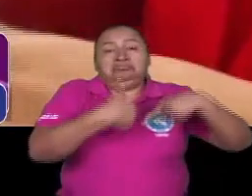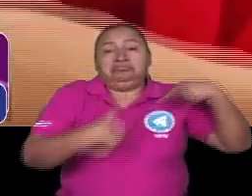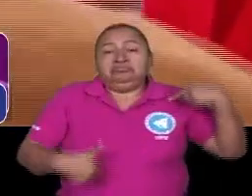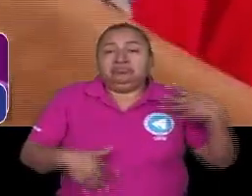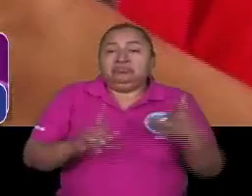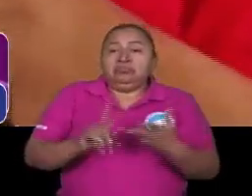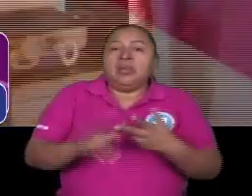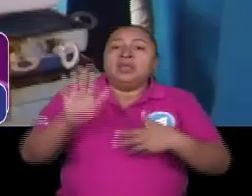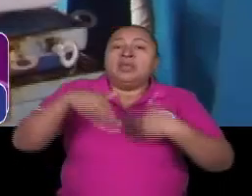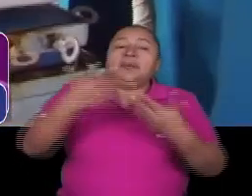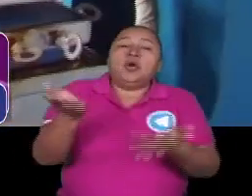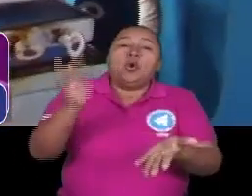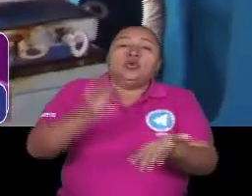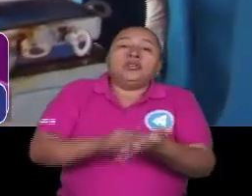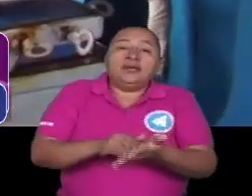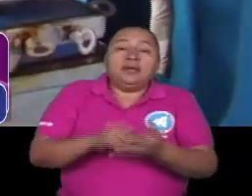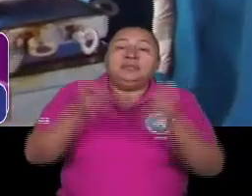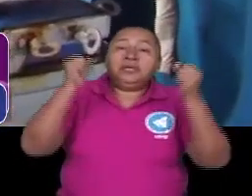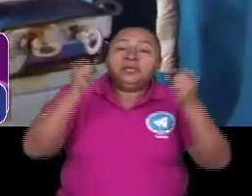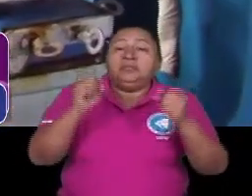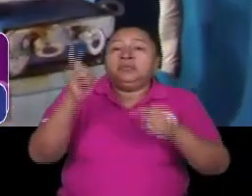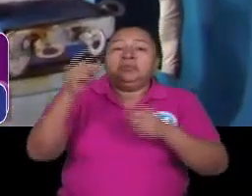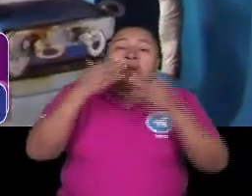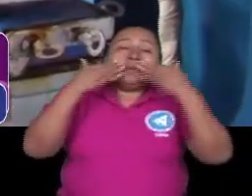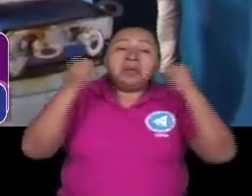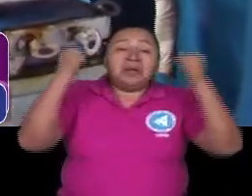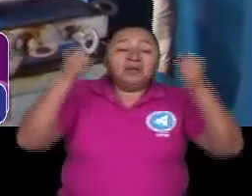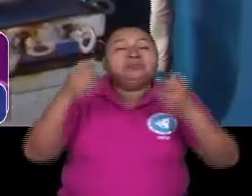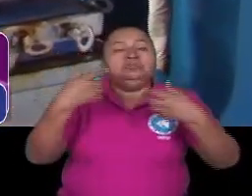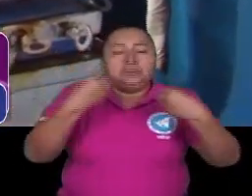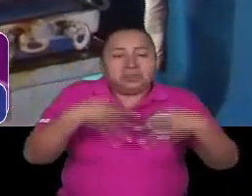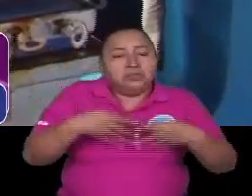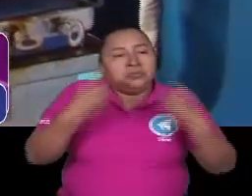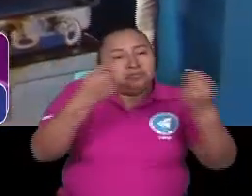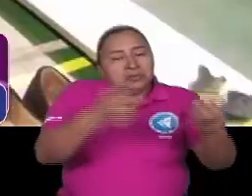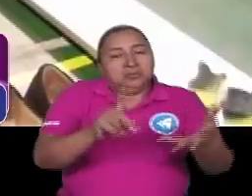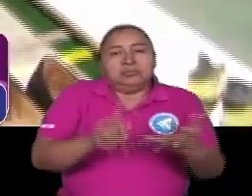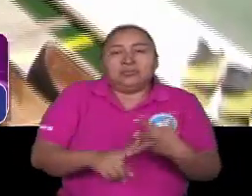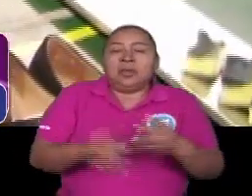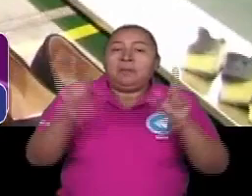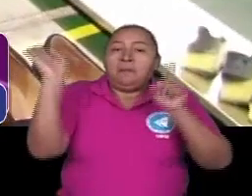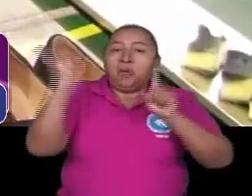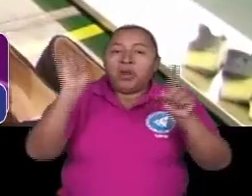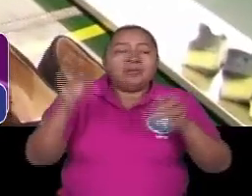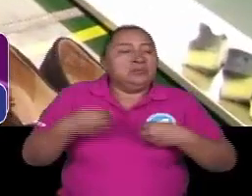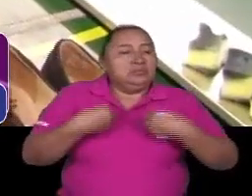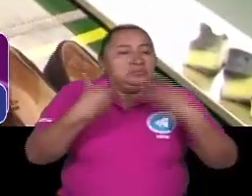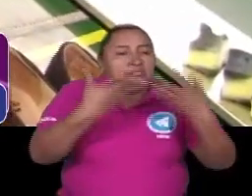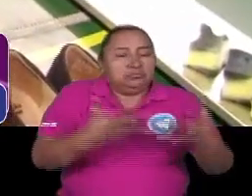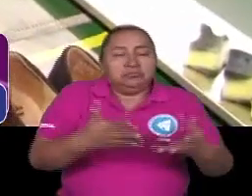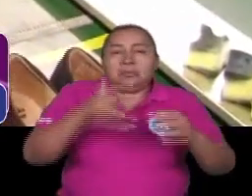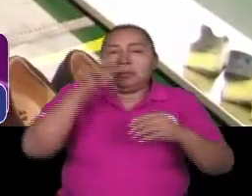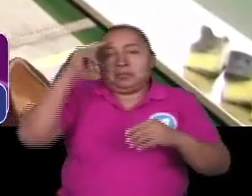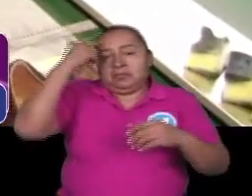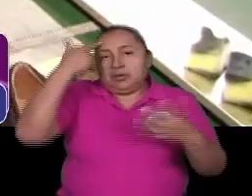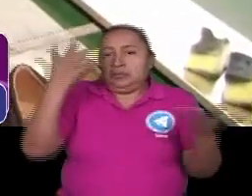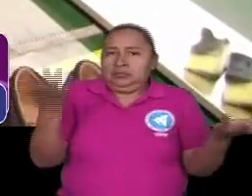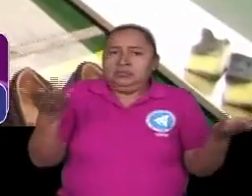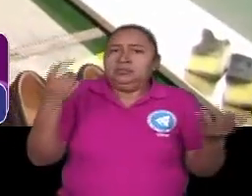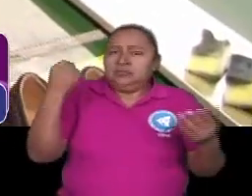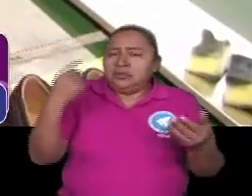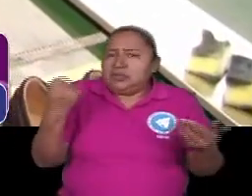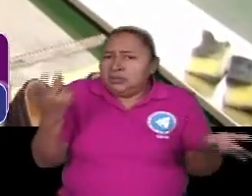cuando ganó Alemán y se entregó el gobierno. Perdimos cuando volvió Bolaño y se entregó el gobierno. ¿Me entiendes?